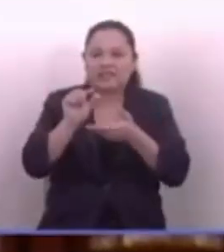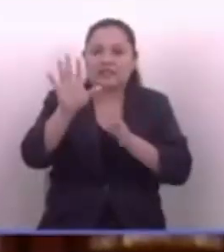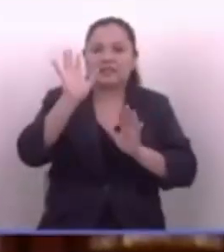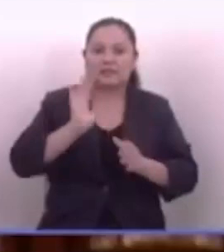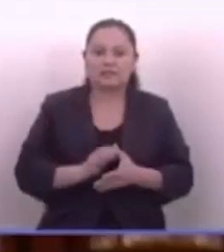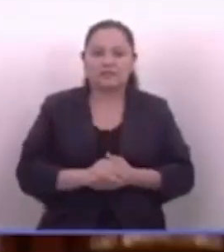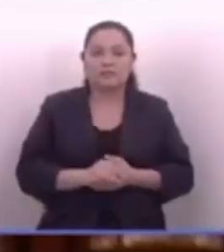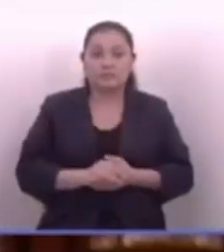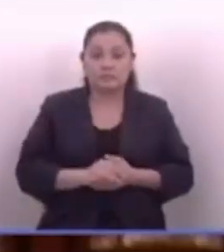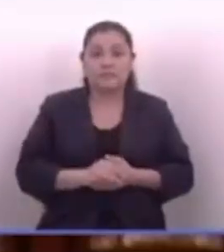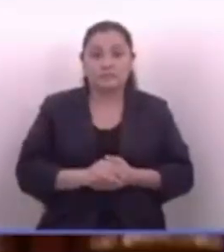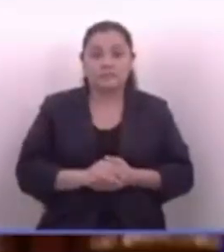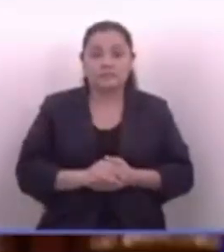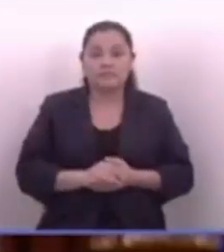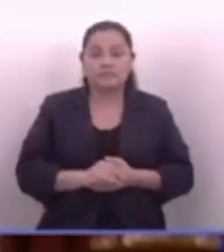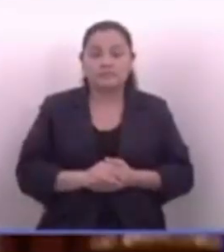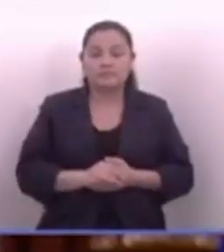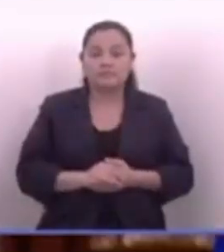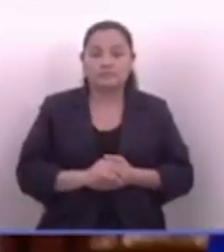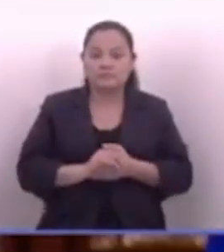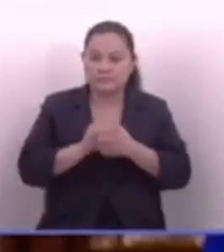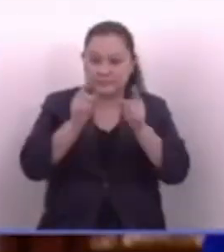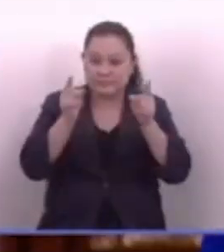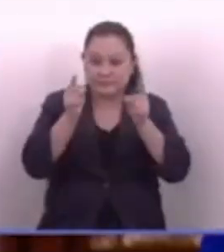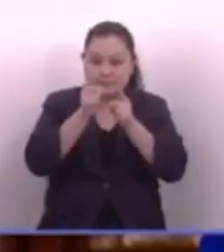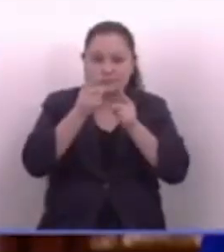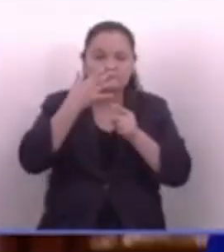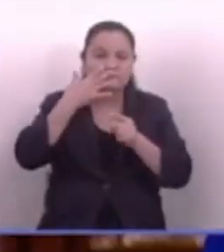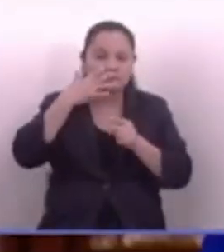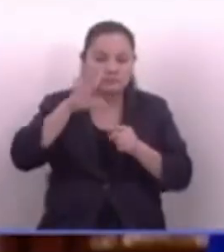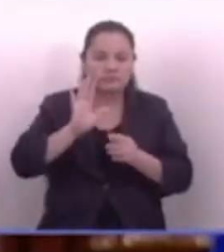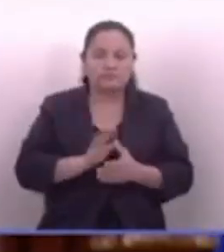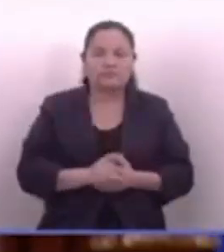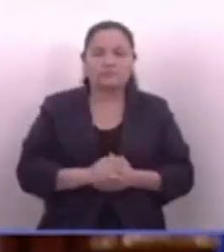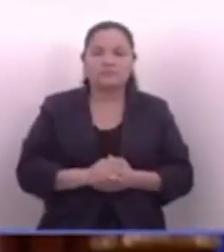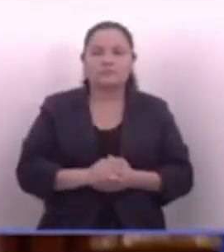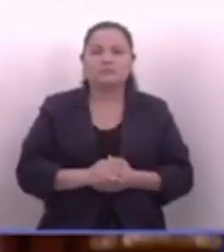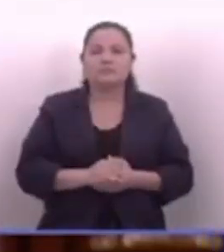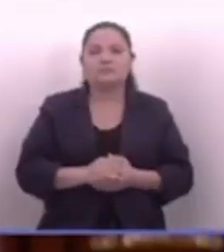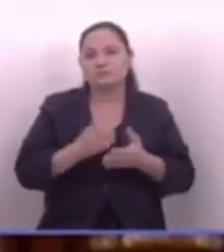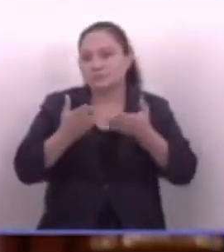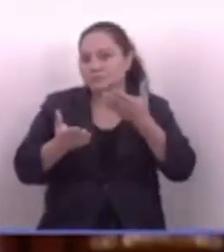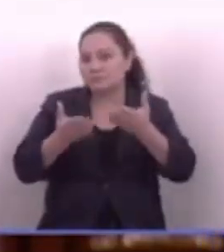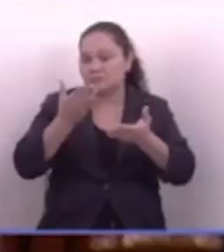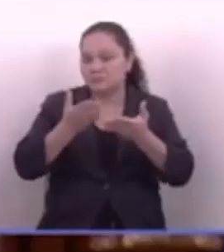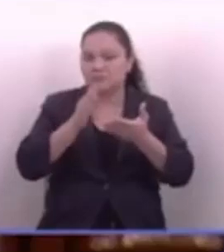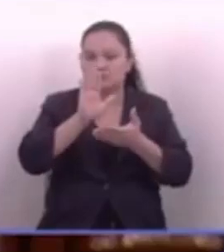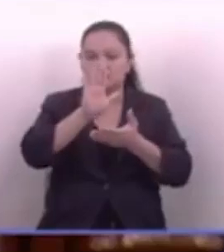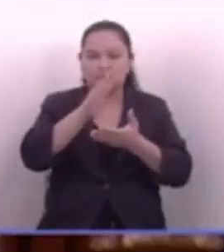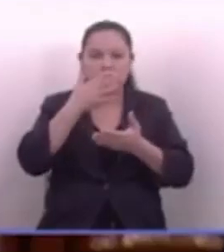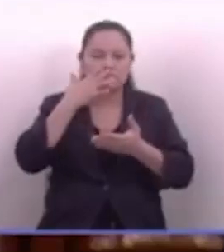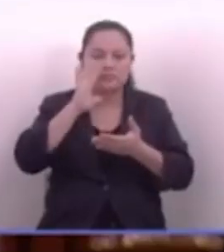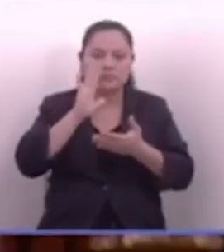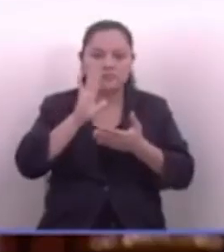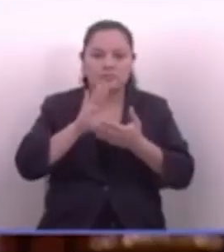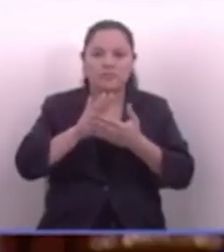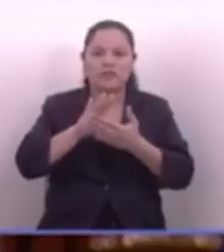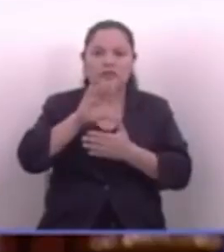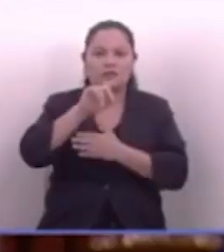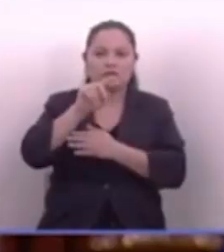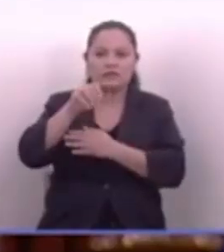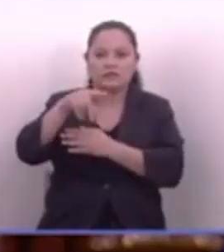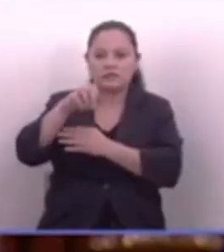chiquitinada, ¿verdad? O seguiendo hablando de chiquitinada, por ejemplo, haber sido asesor de Ciro Crucepeda aquí,